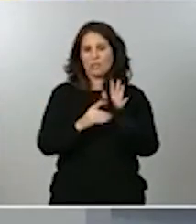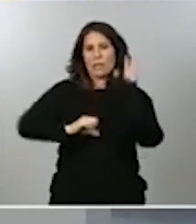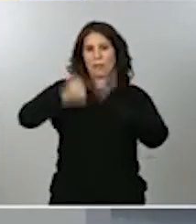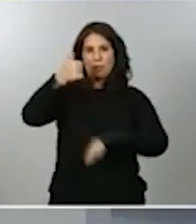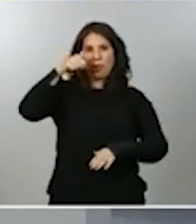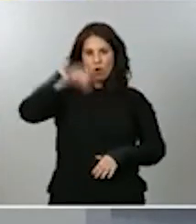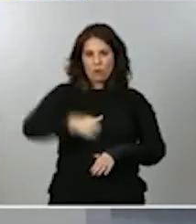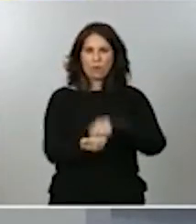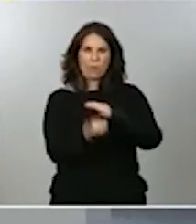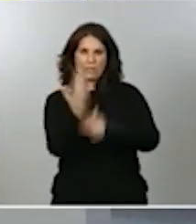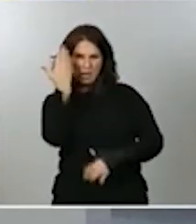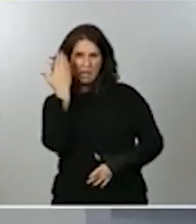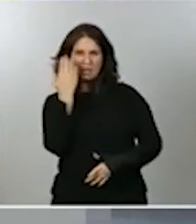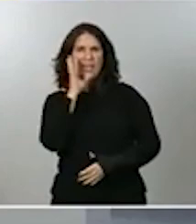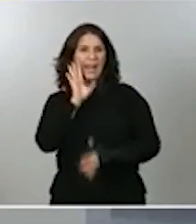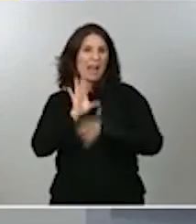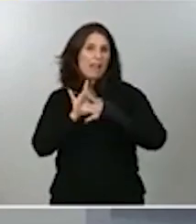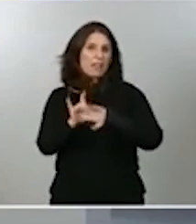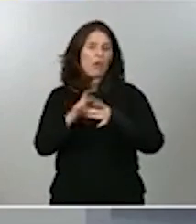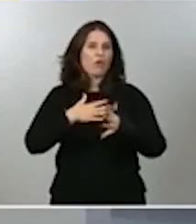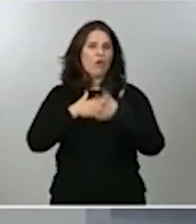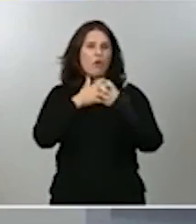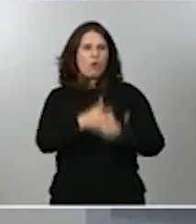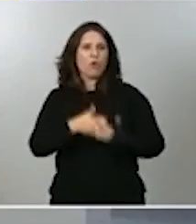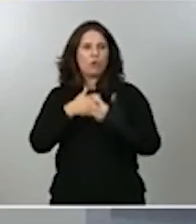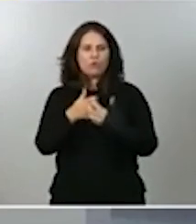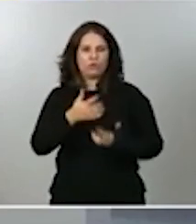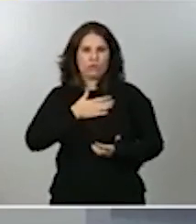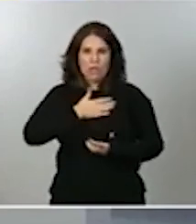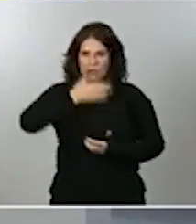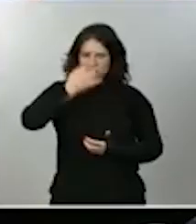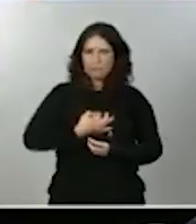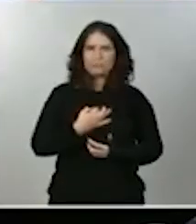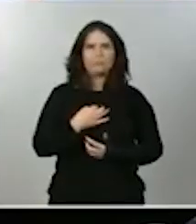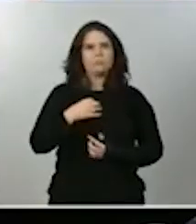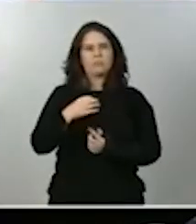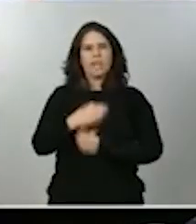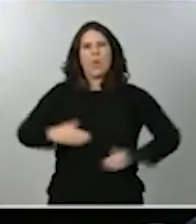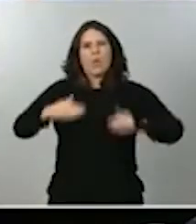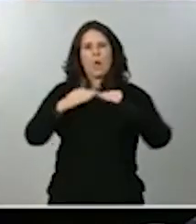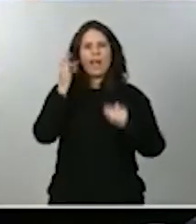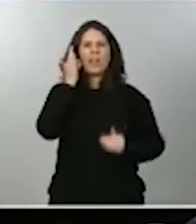que tienen que ver con nuestra lucha infatigable por la igualdad de género por la igualdad entre hombres y mujeres.